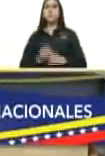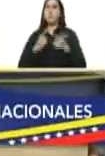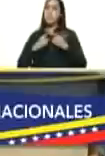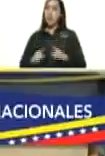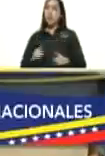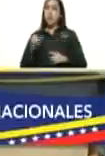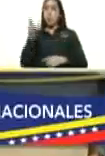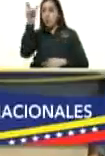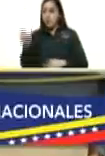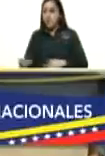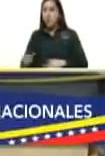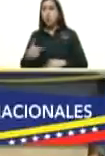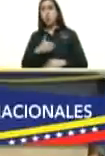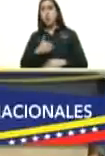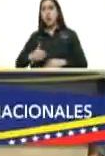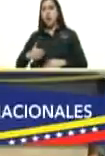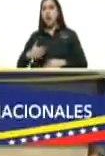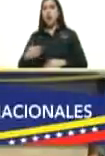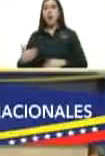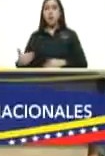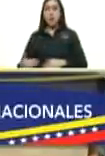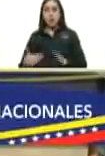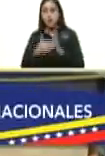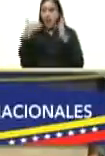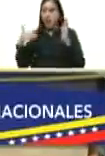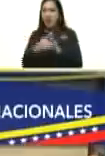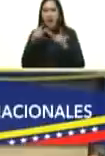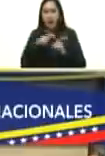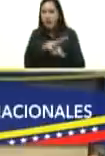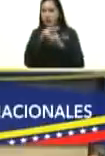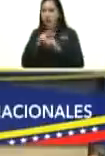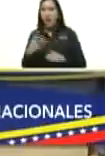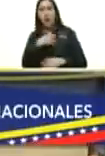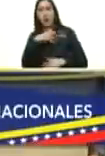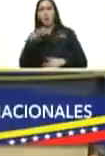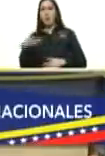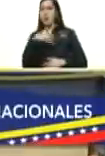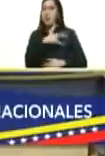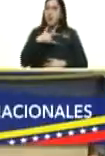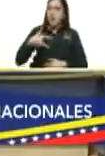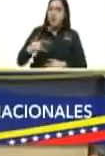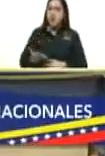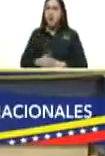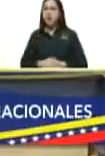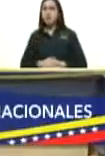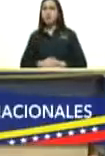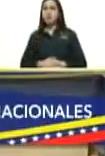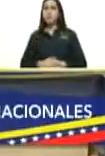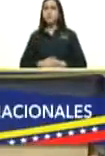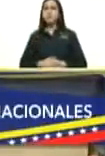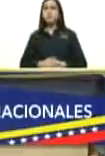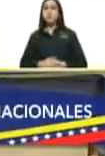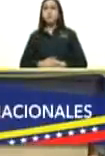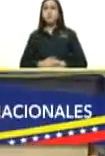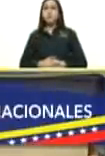traer veredictos violar la soberanía y pretendes